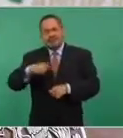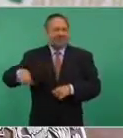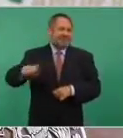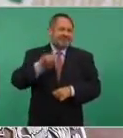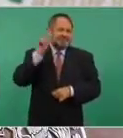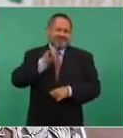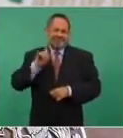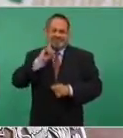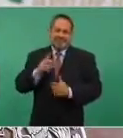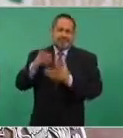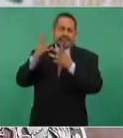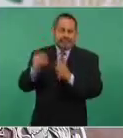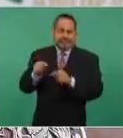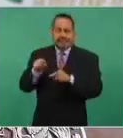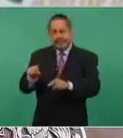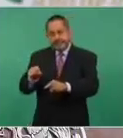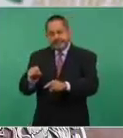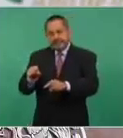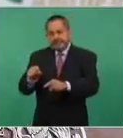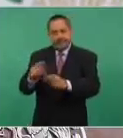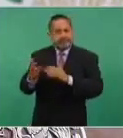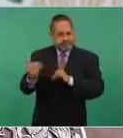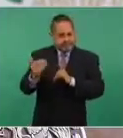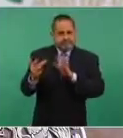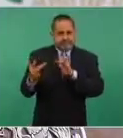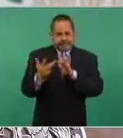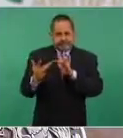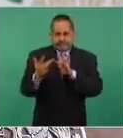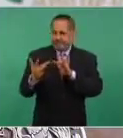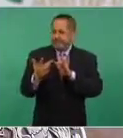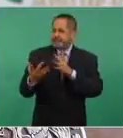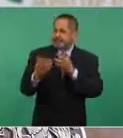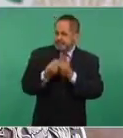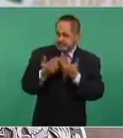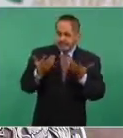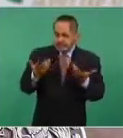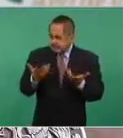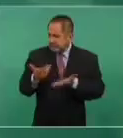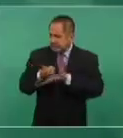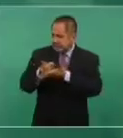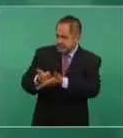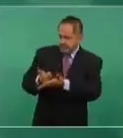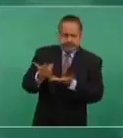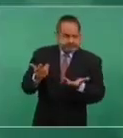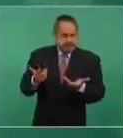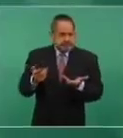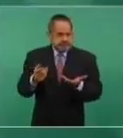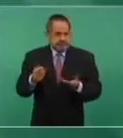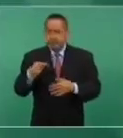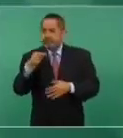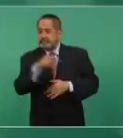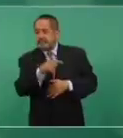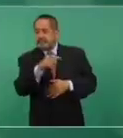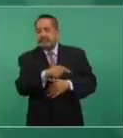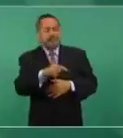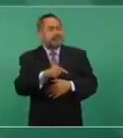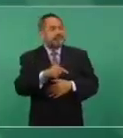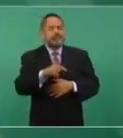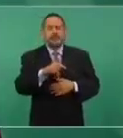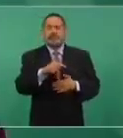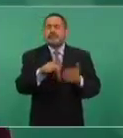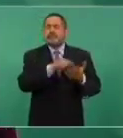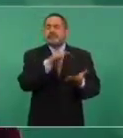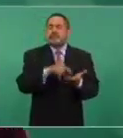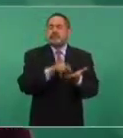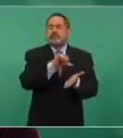mujeres que nos escuchan, que se acerquen, que pidan ayuda, que acudan a los centros de justicia, que la violencia